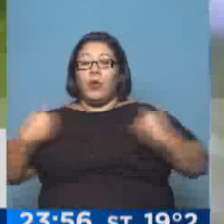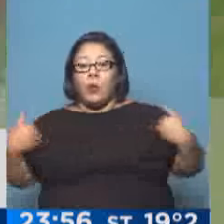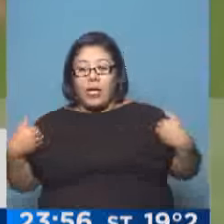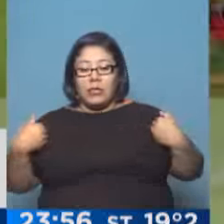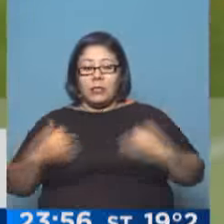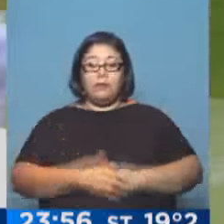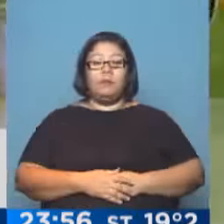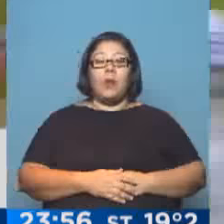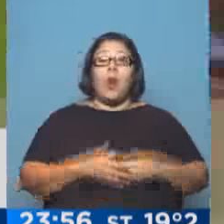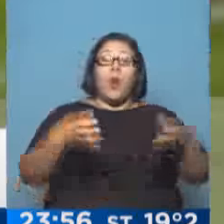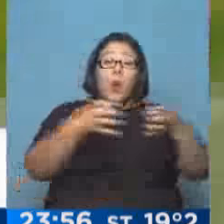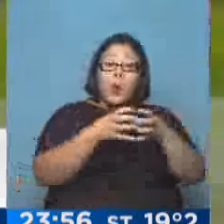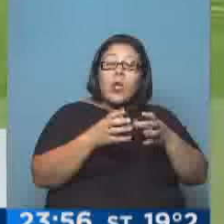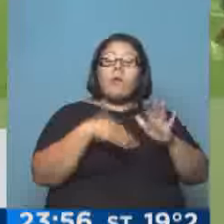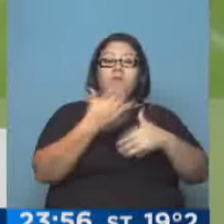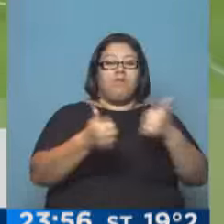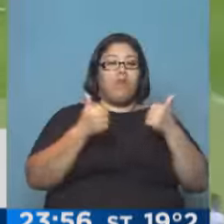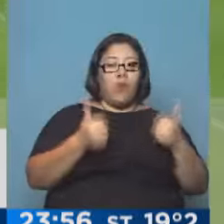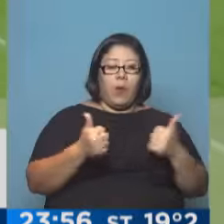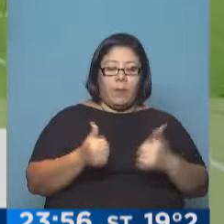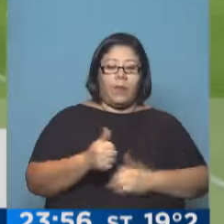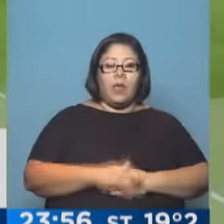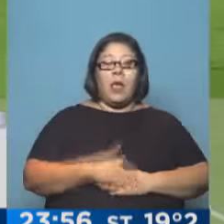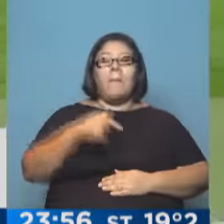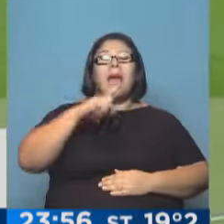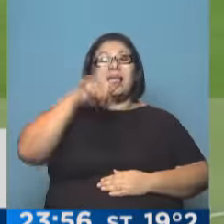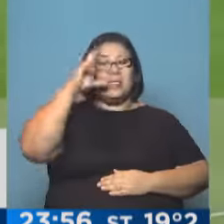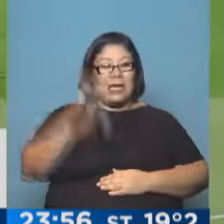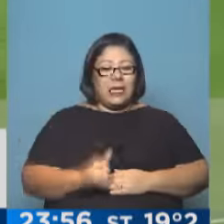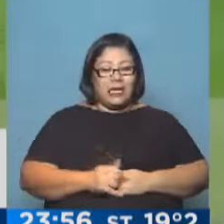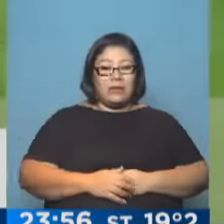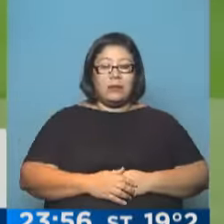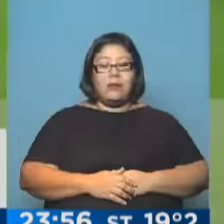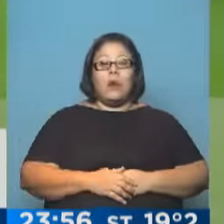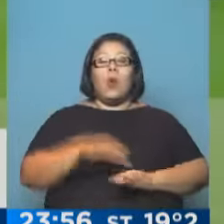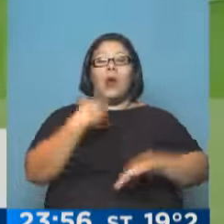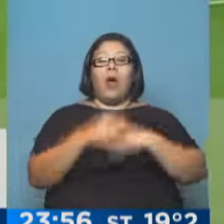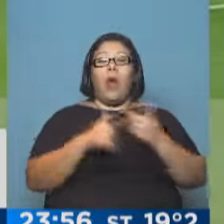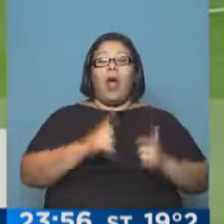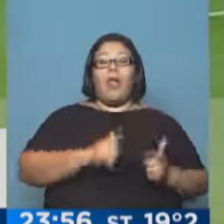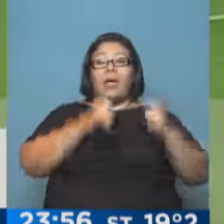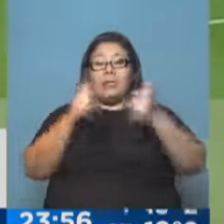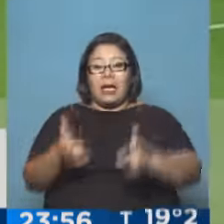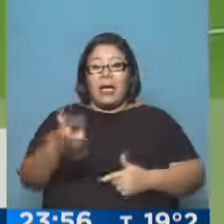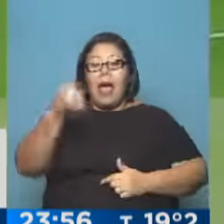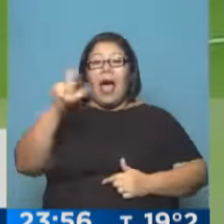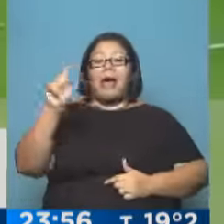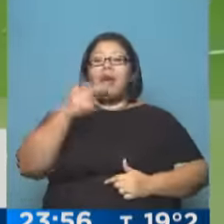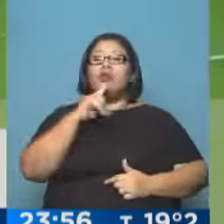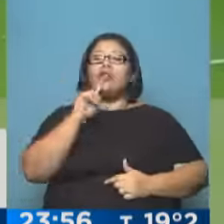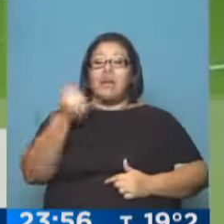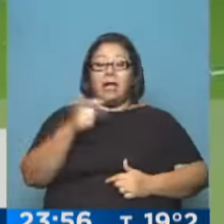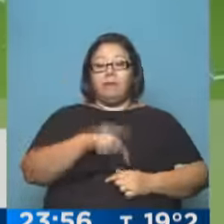de temporada o por lo menos en este torneo de transición. Román Martínez, con esa jugada en ataque combinada con la octava costa, ponía el 1-0. Otra vez